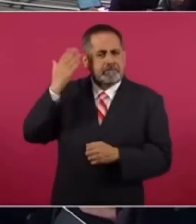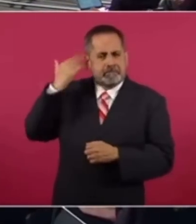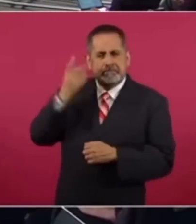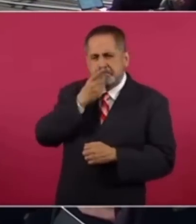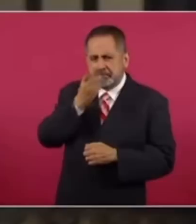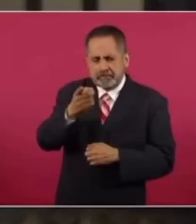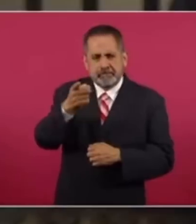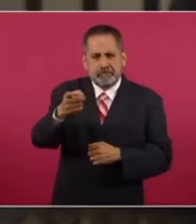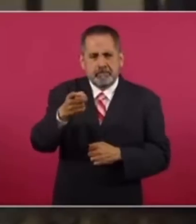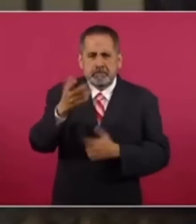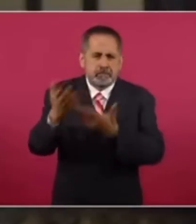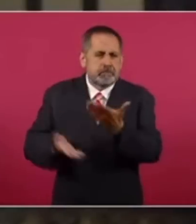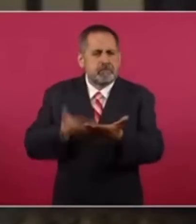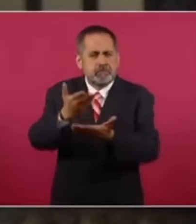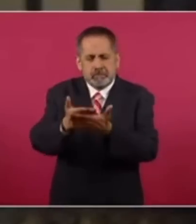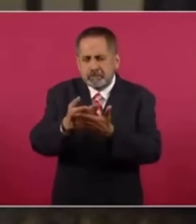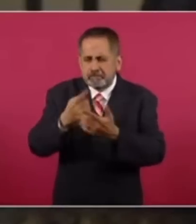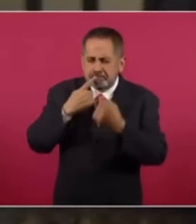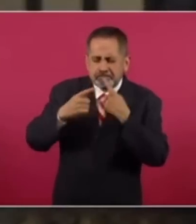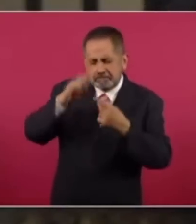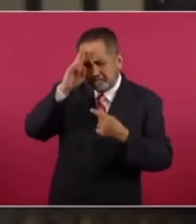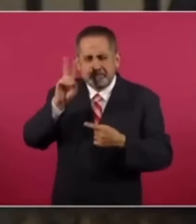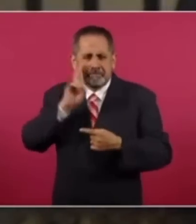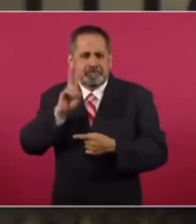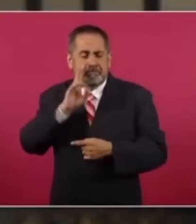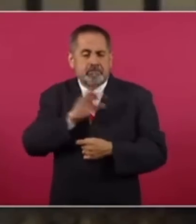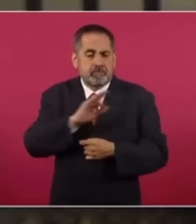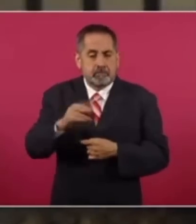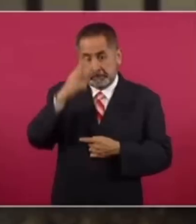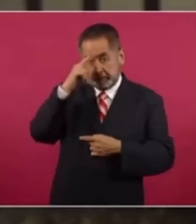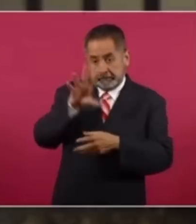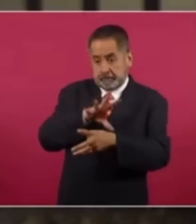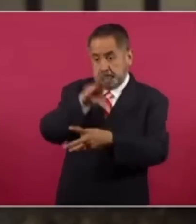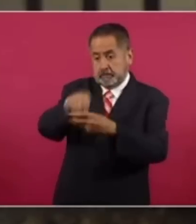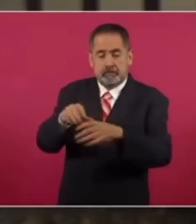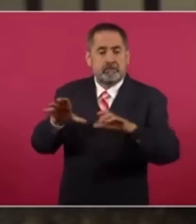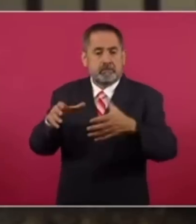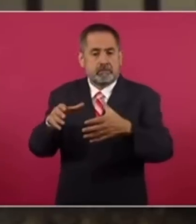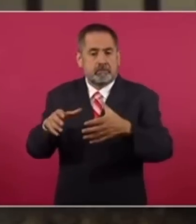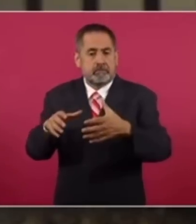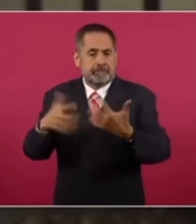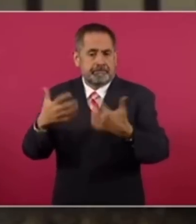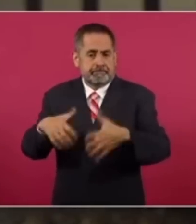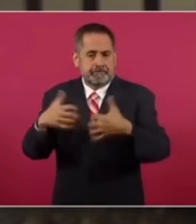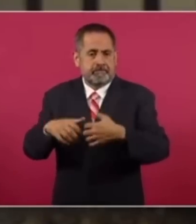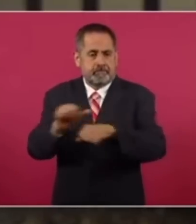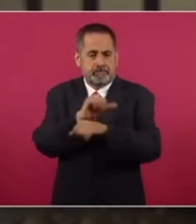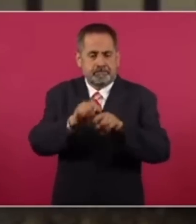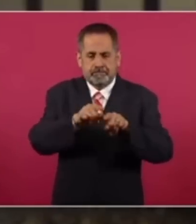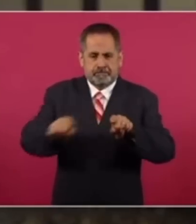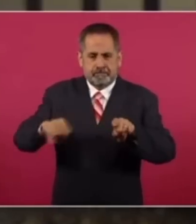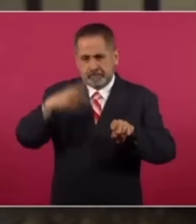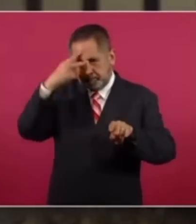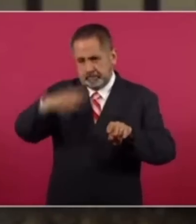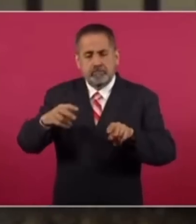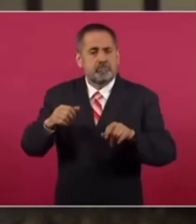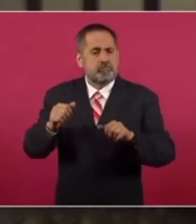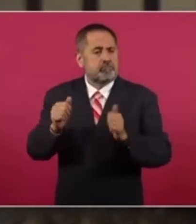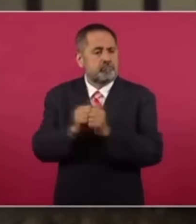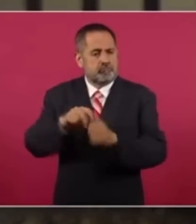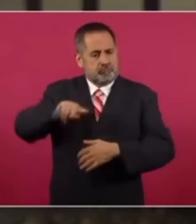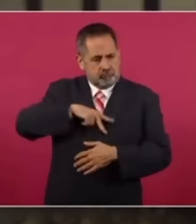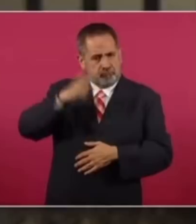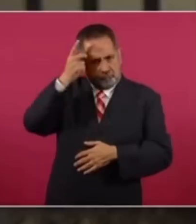una propuesta que se estaba estudiando de que México entrara en el mercado de la fabricación de vehículos con una industria